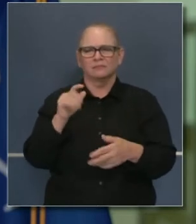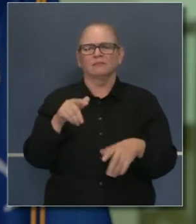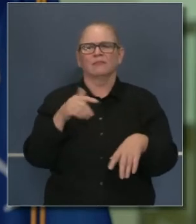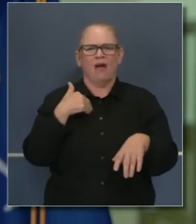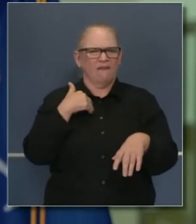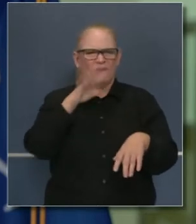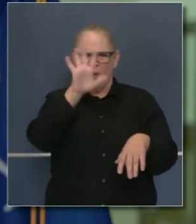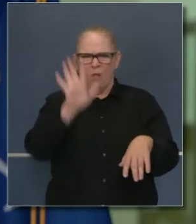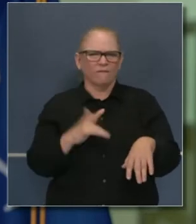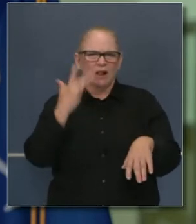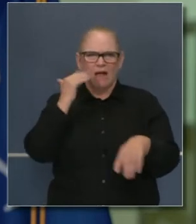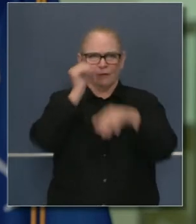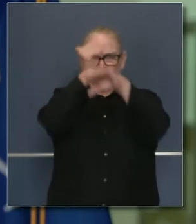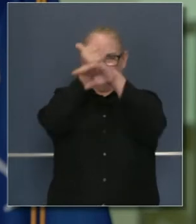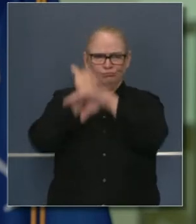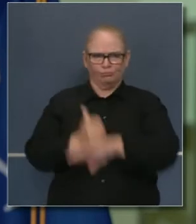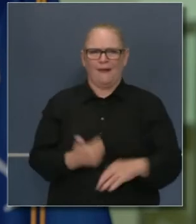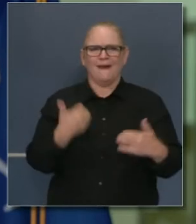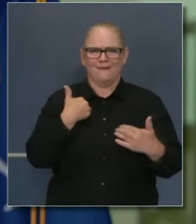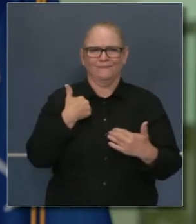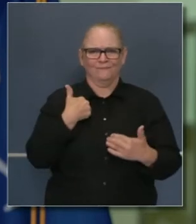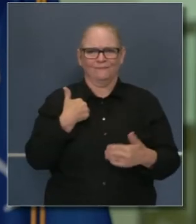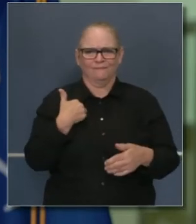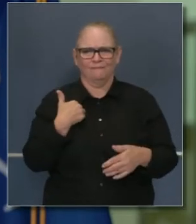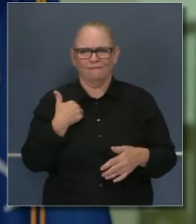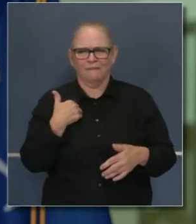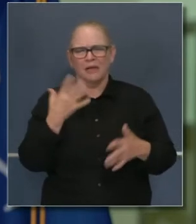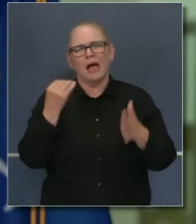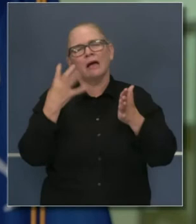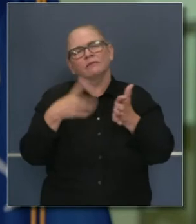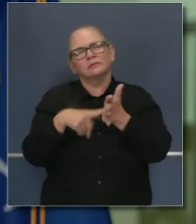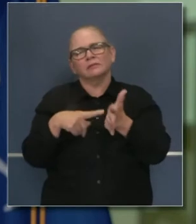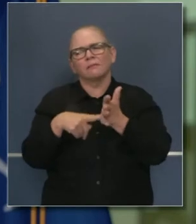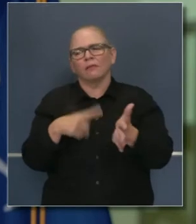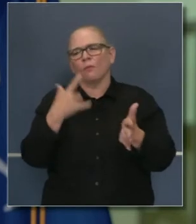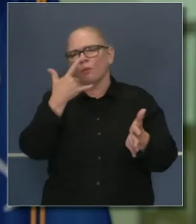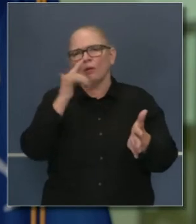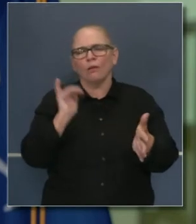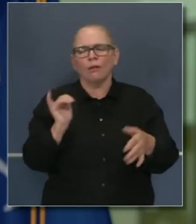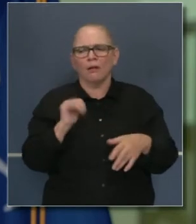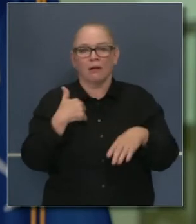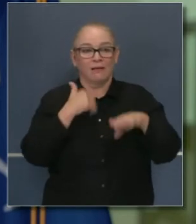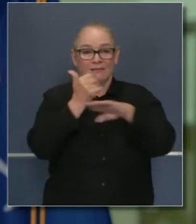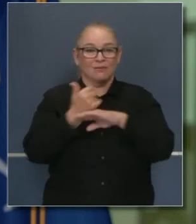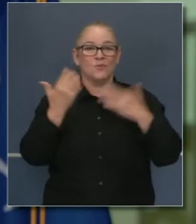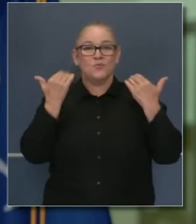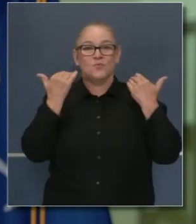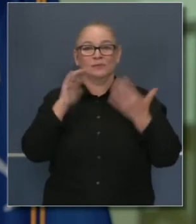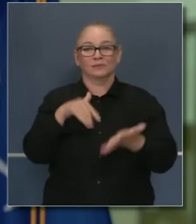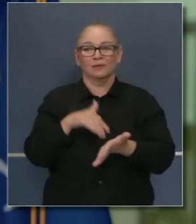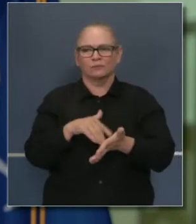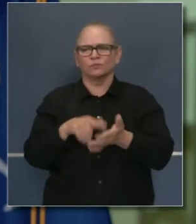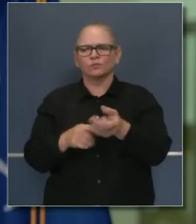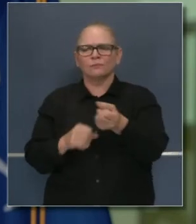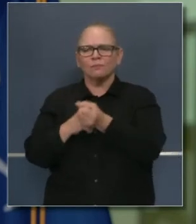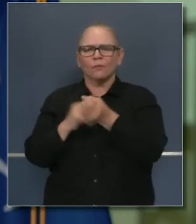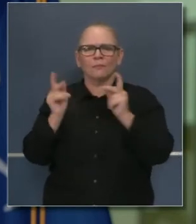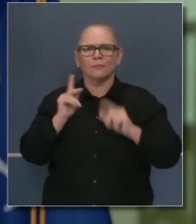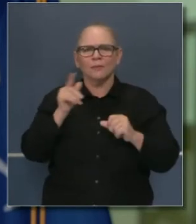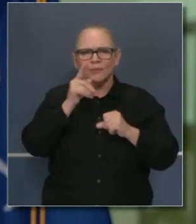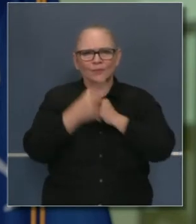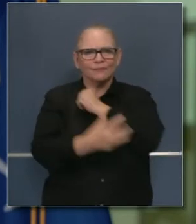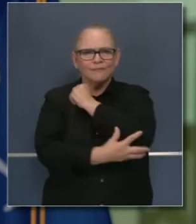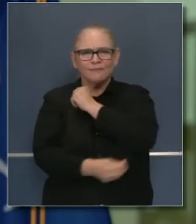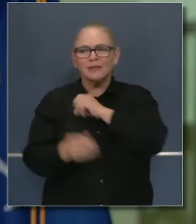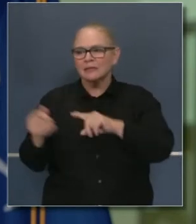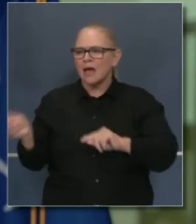que hay en todo el estado. Este es un ejemplo de lo que se está haciendo a nivel local, nuestro apoyo y asistencia en lo